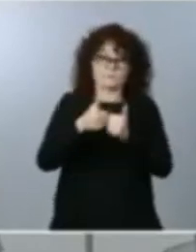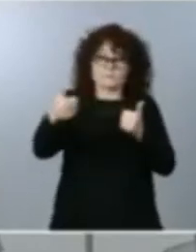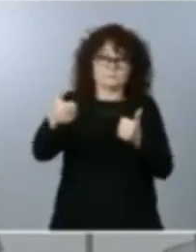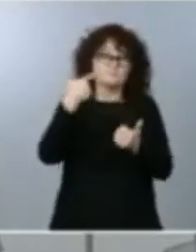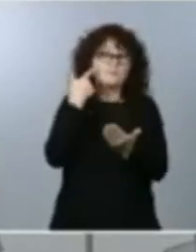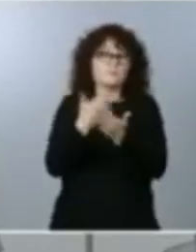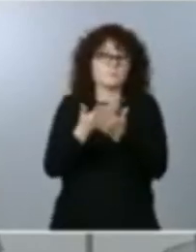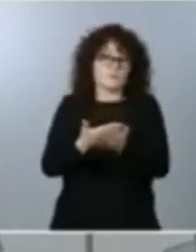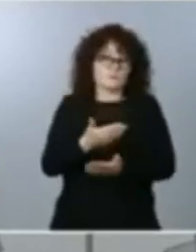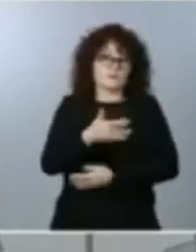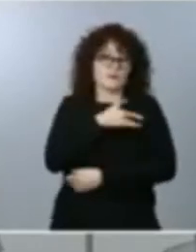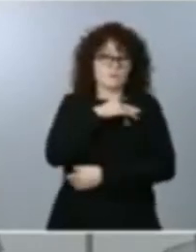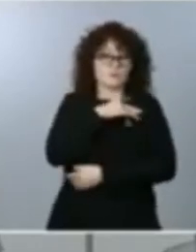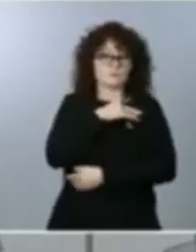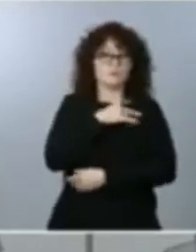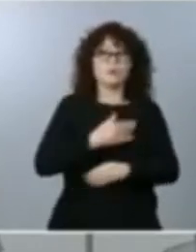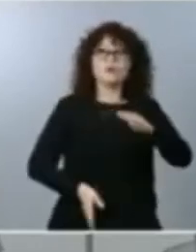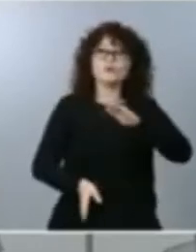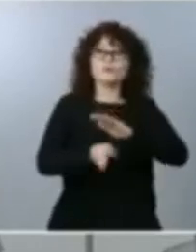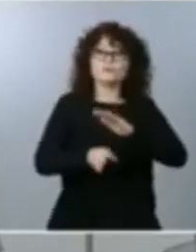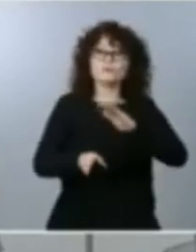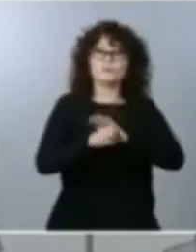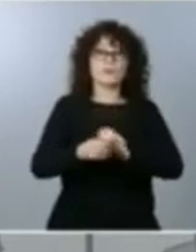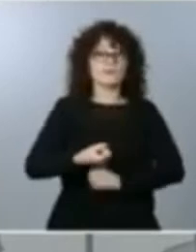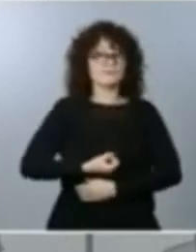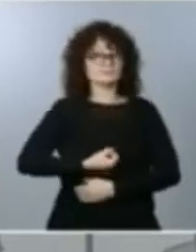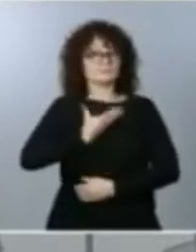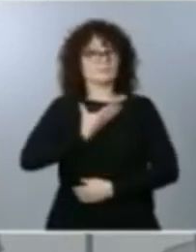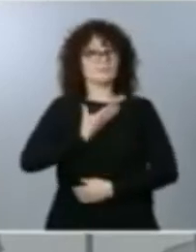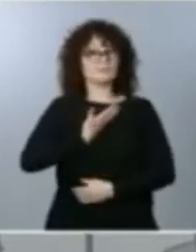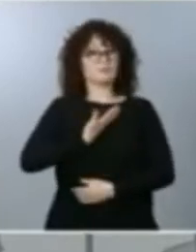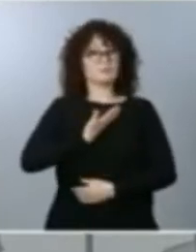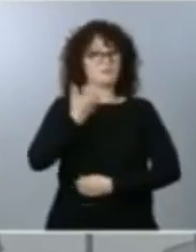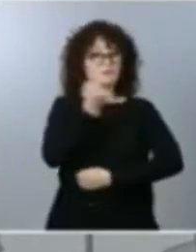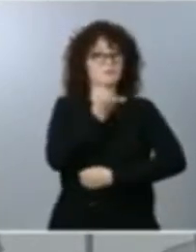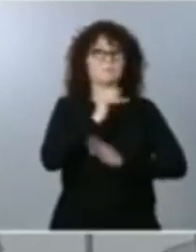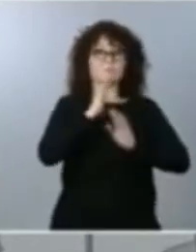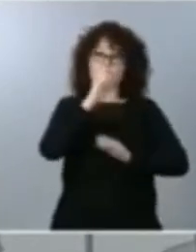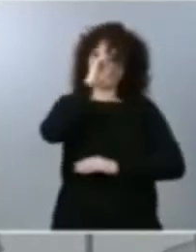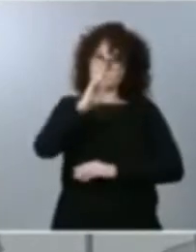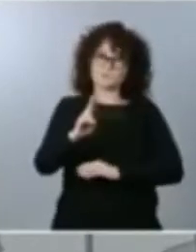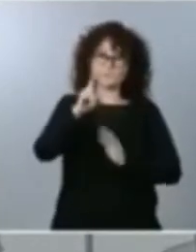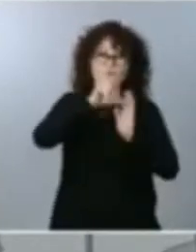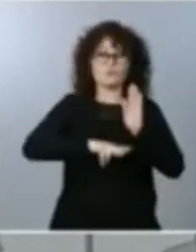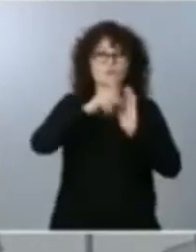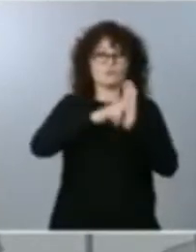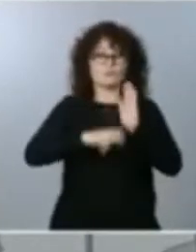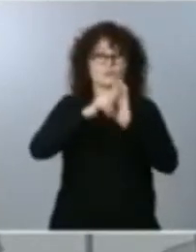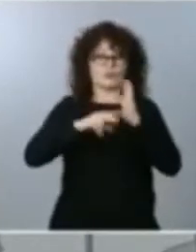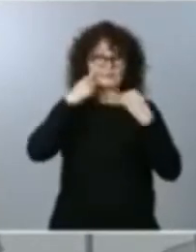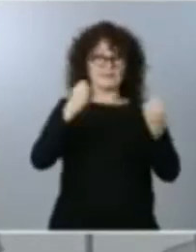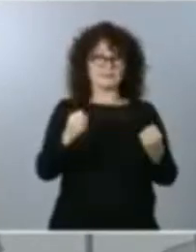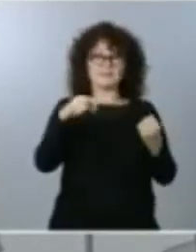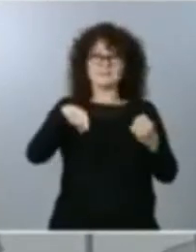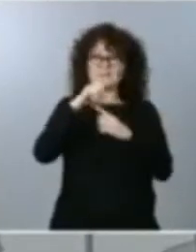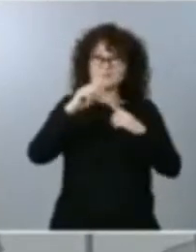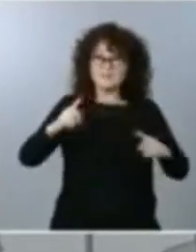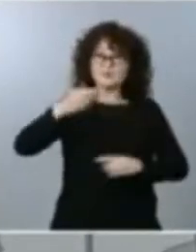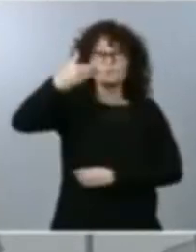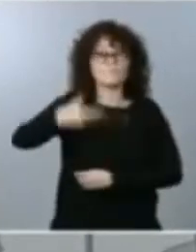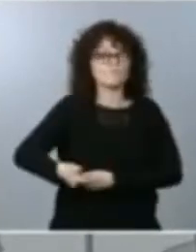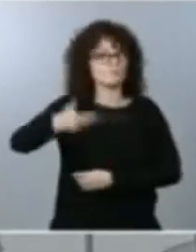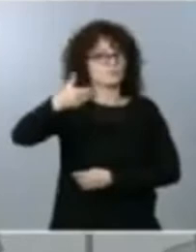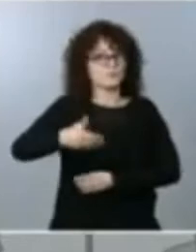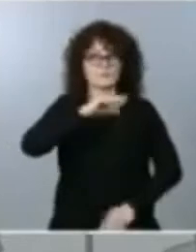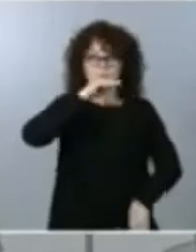el espíritu fraternal de la Navidad sin dejar de respetar las reglas sanitarias que este año son absolutamente imprescindibles. Podemos hacerlo